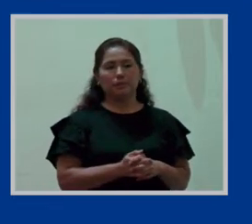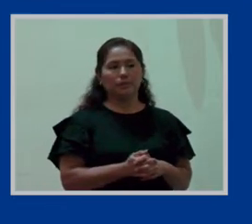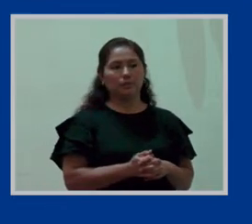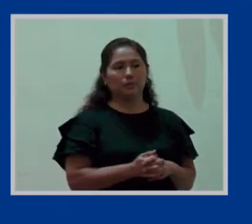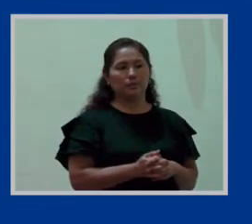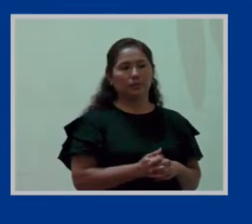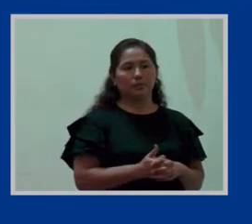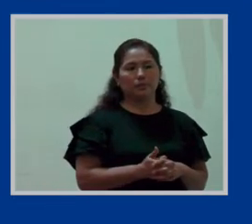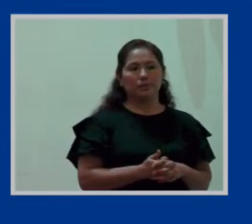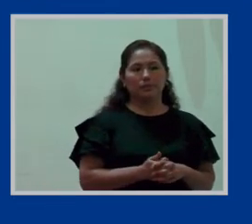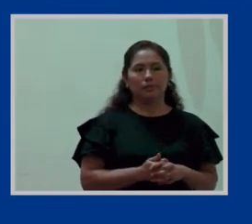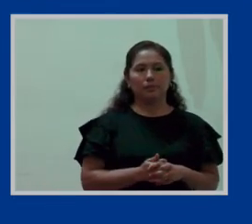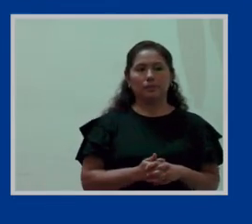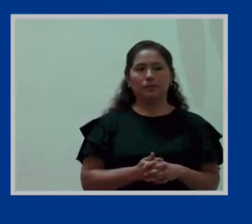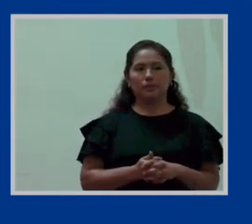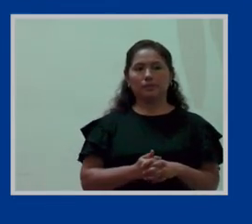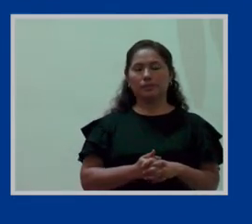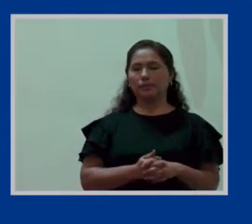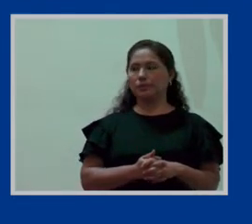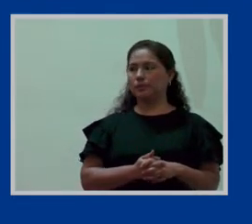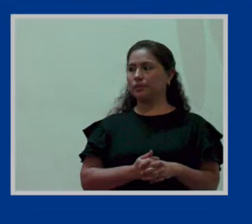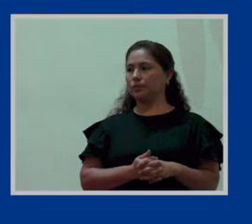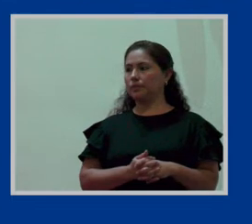¿alguna otra pregunta? ¿alguna otra pregunta?